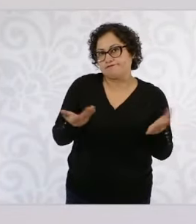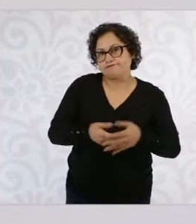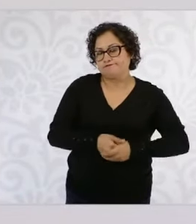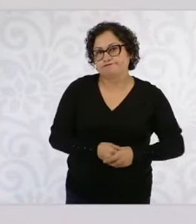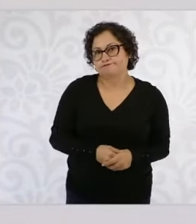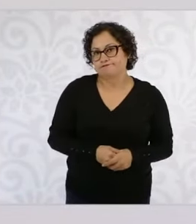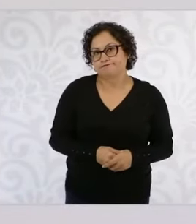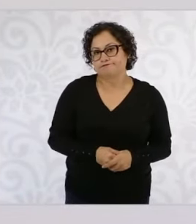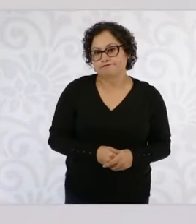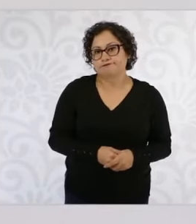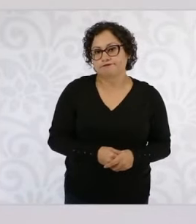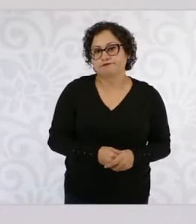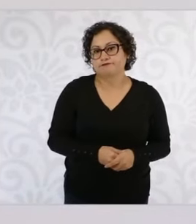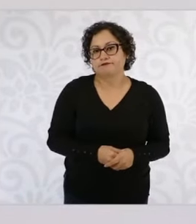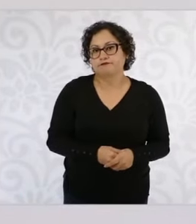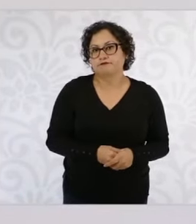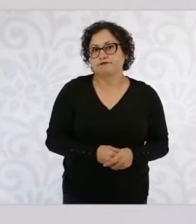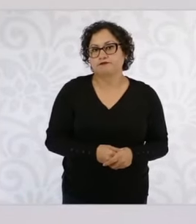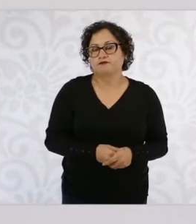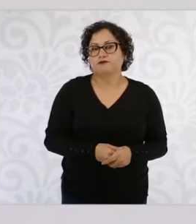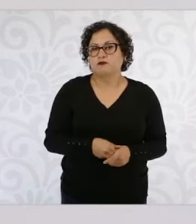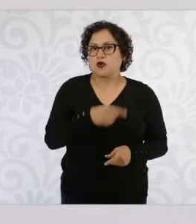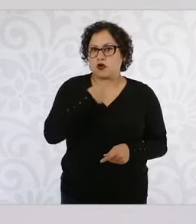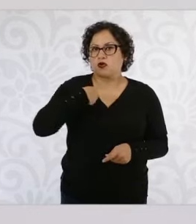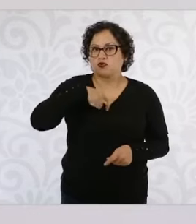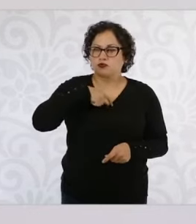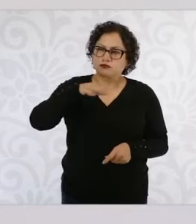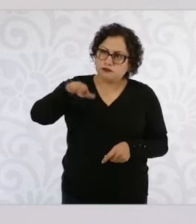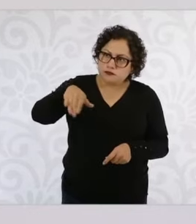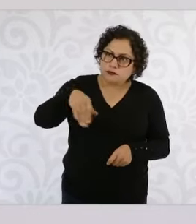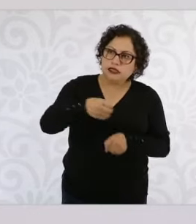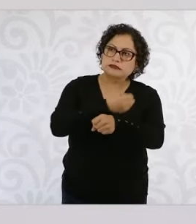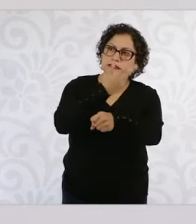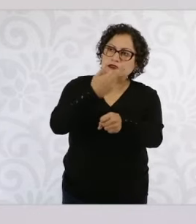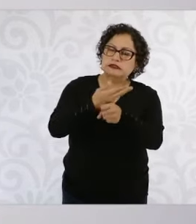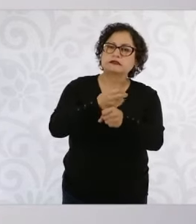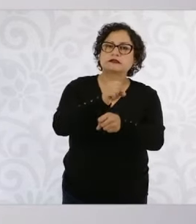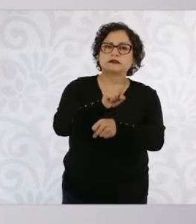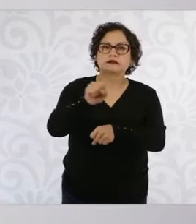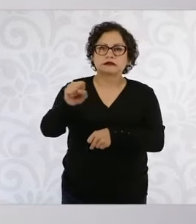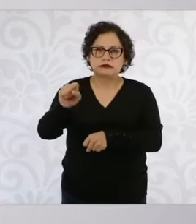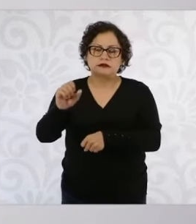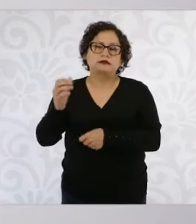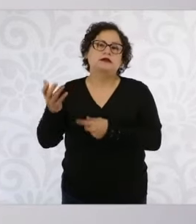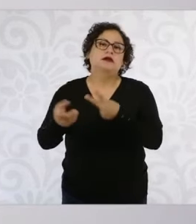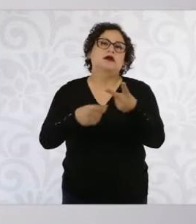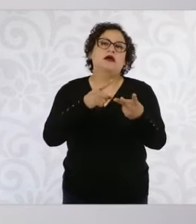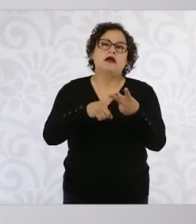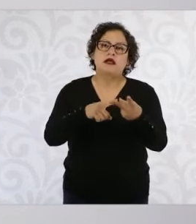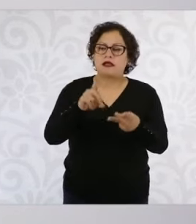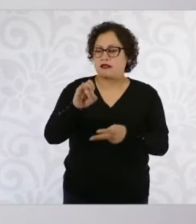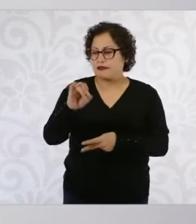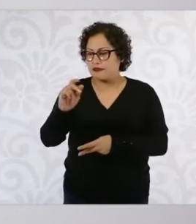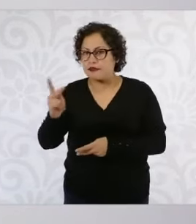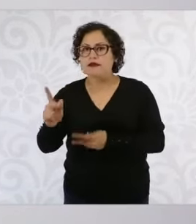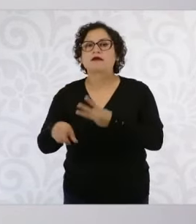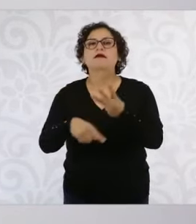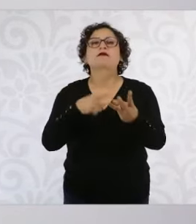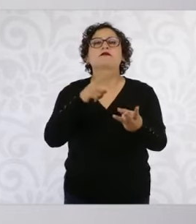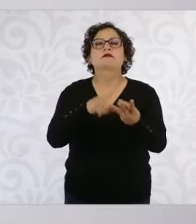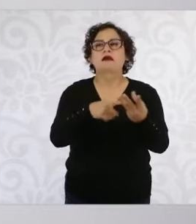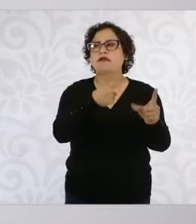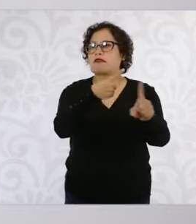vamos a llamar a la Secretaría de Seguridad, a la DIP, a las